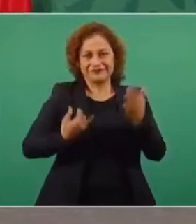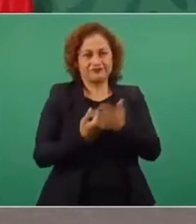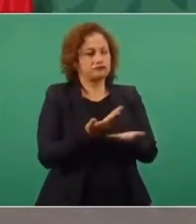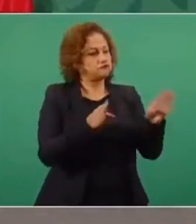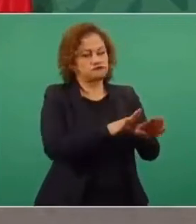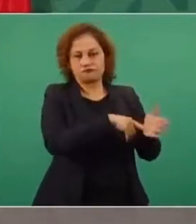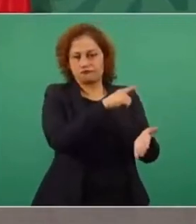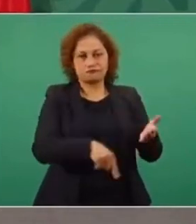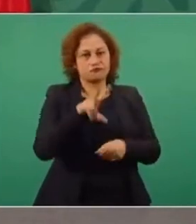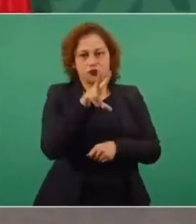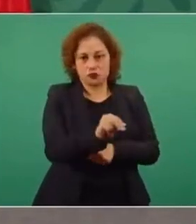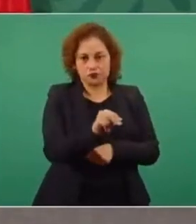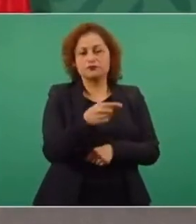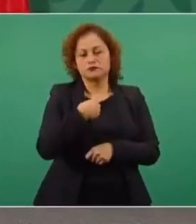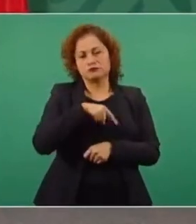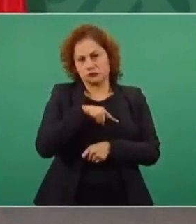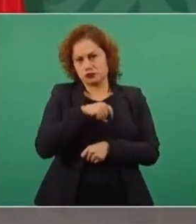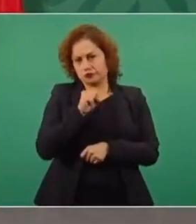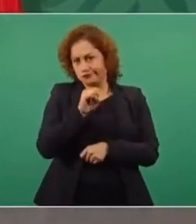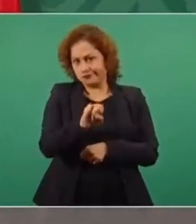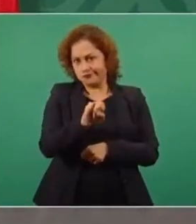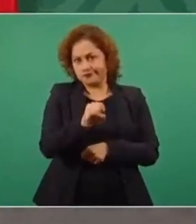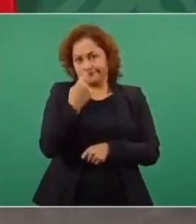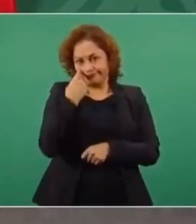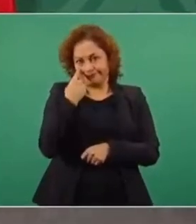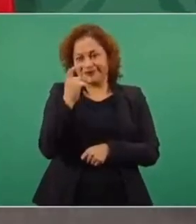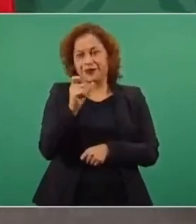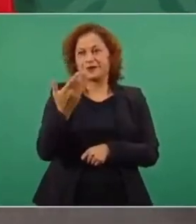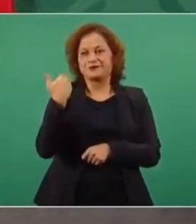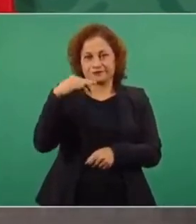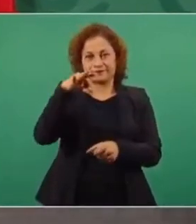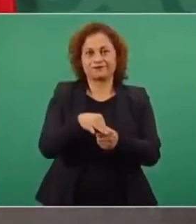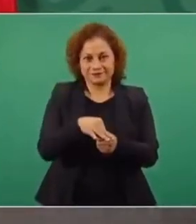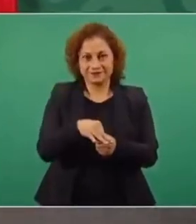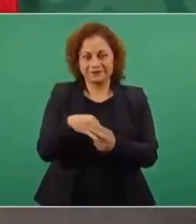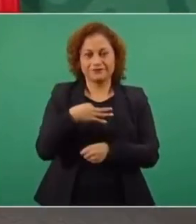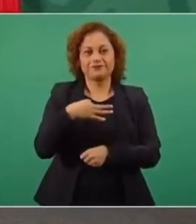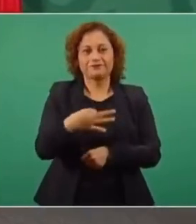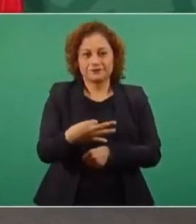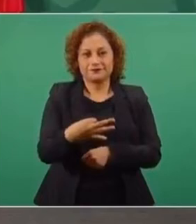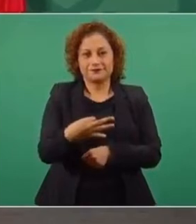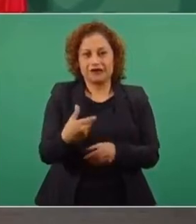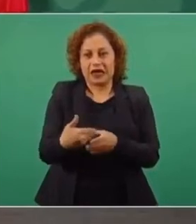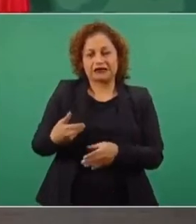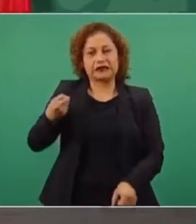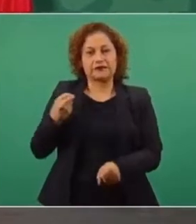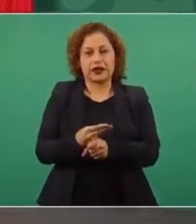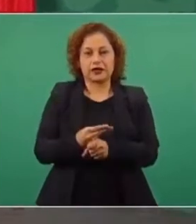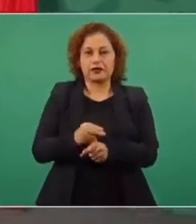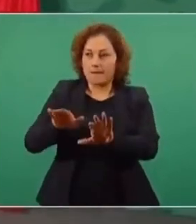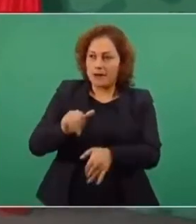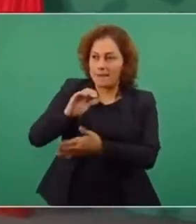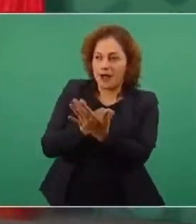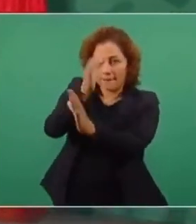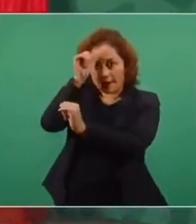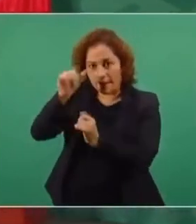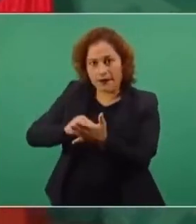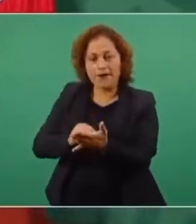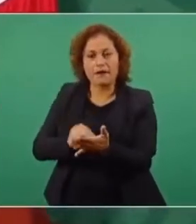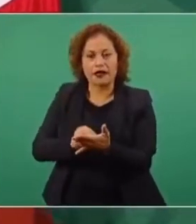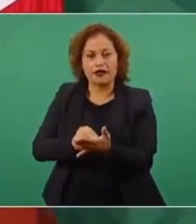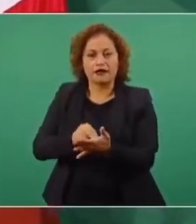pagando, porque cuando ganamos se adelantaron. A contratar obra pensando que